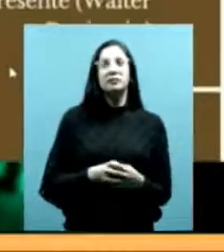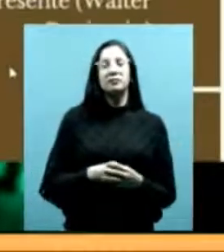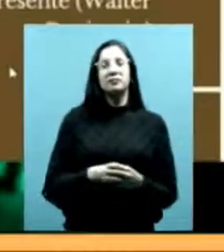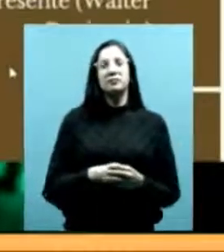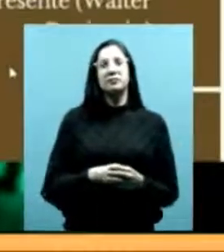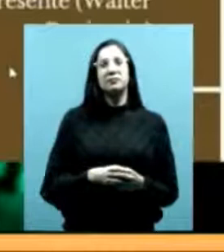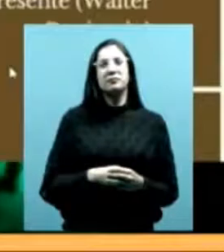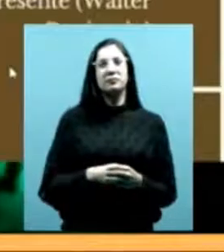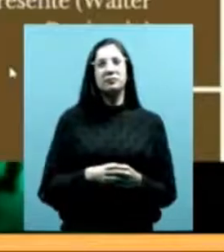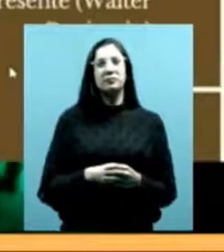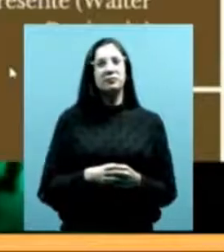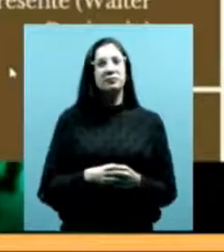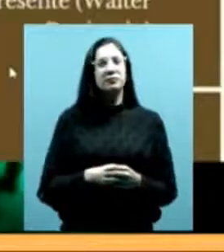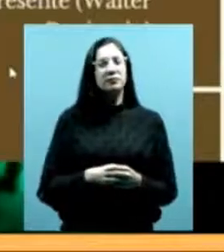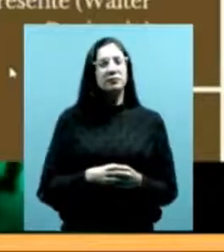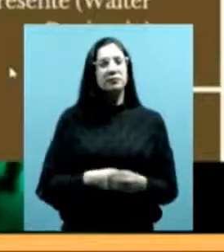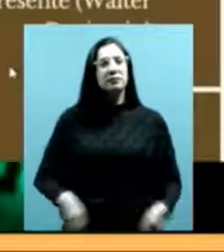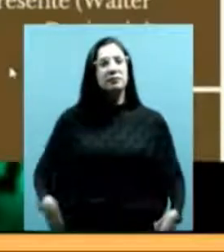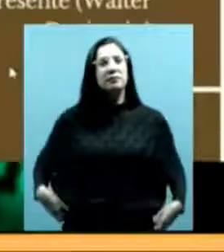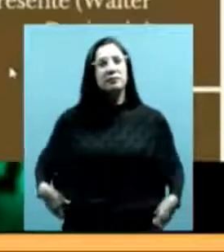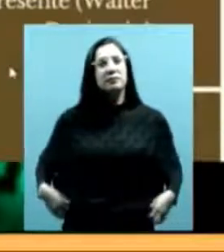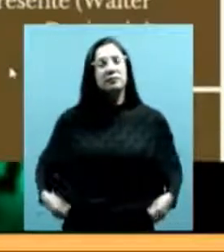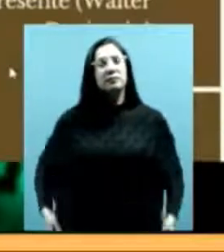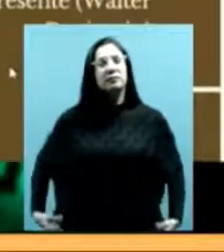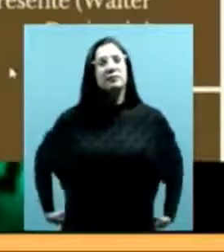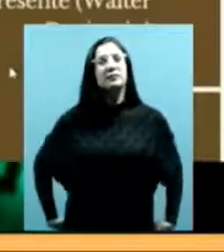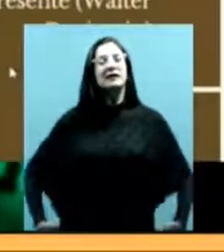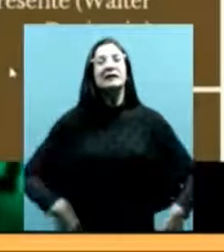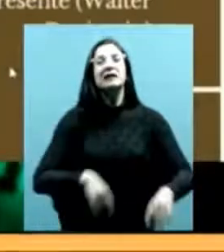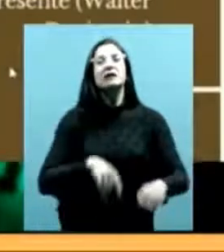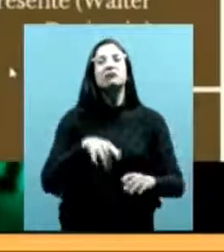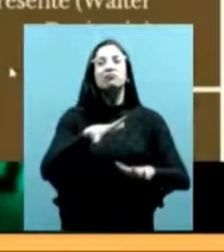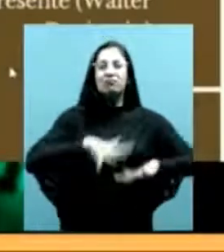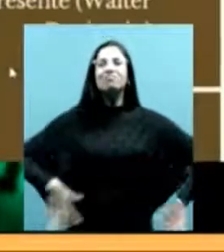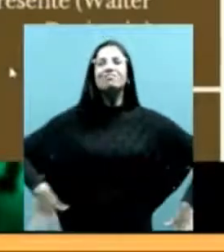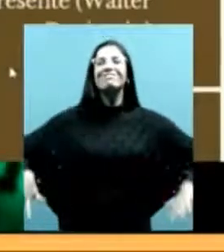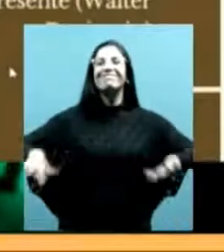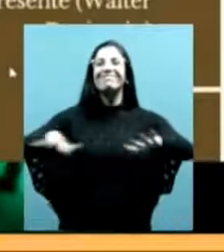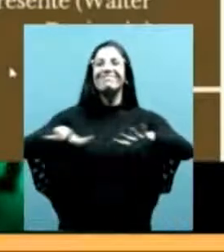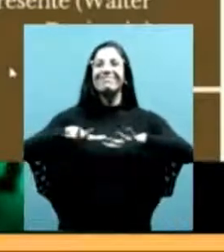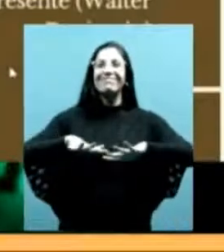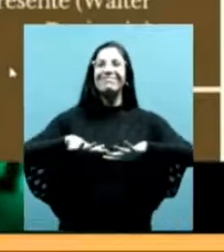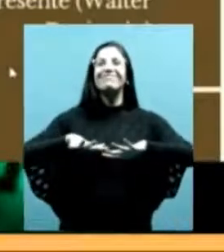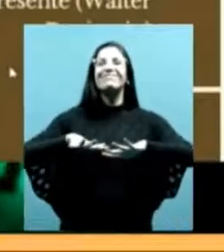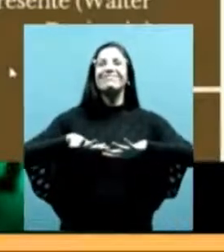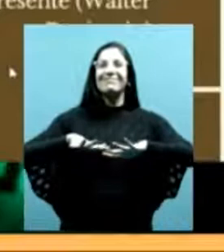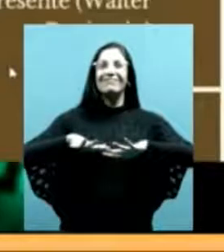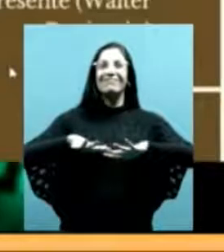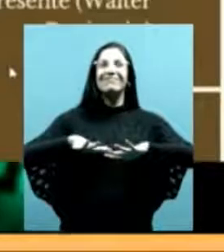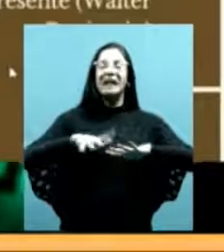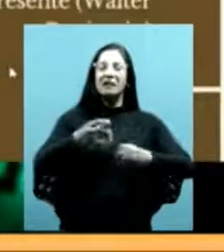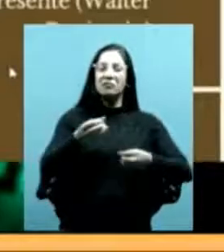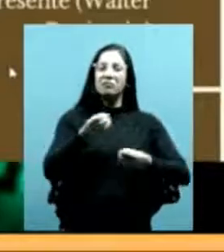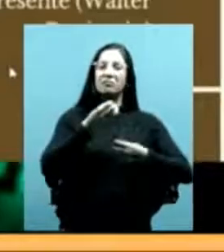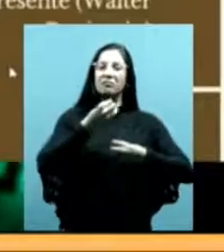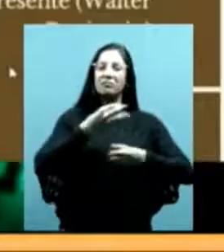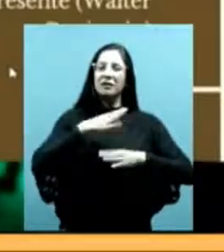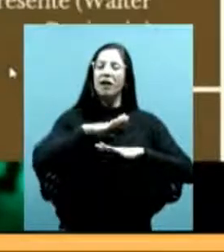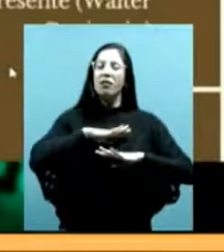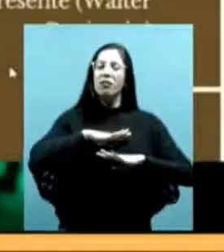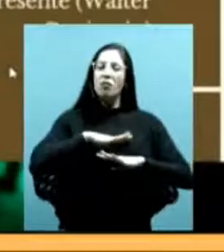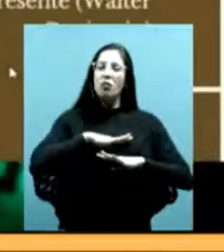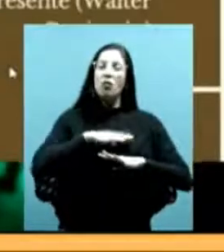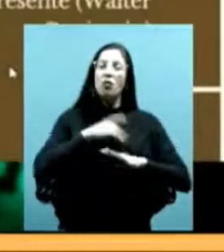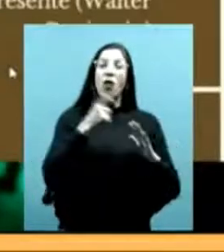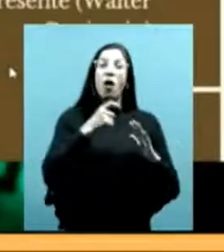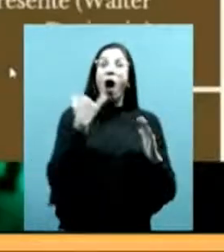podríamos definirlo como el entorno haciendo un guiño para dirigir la mirada en retrospectiva el caso de Nahuel Pan hoy en